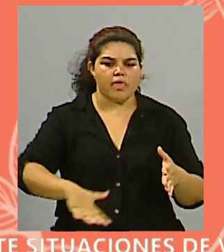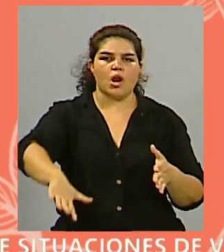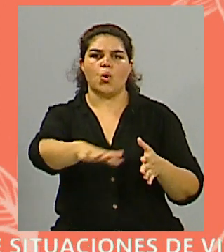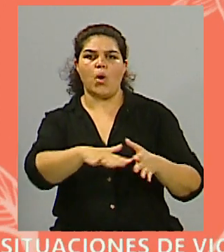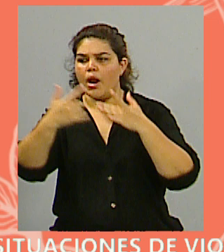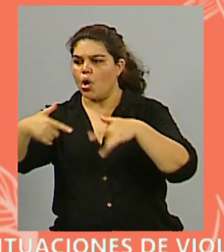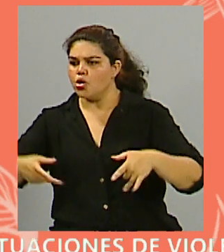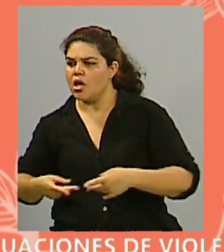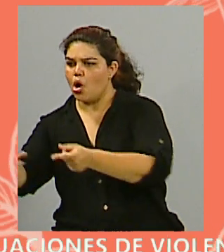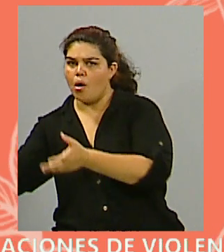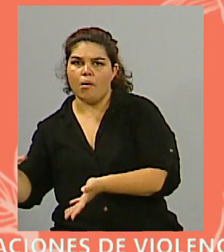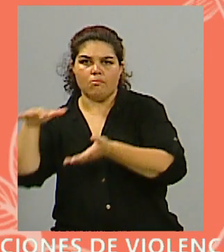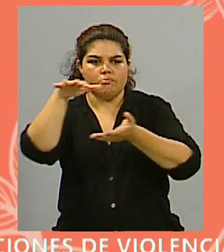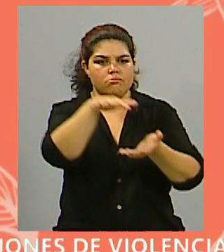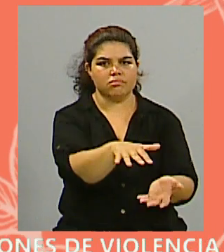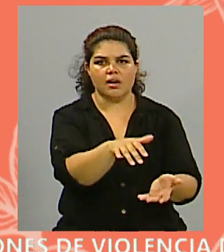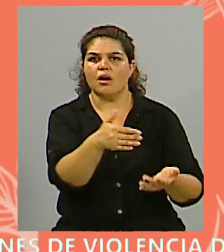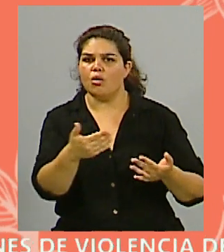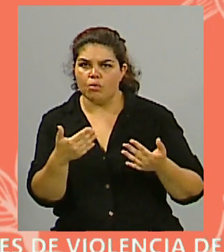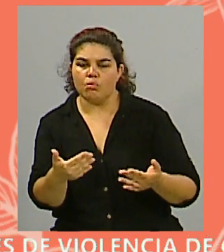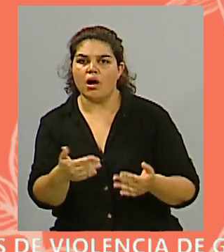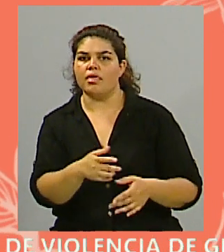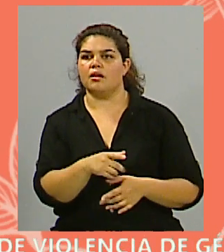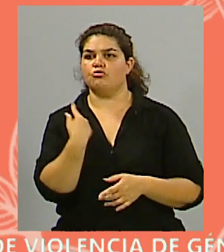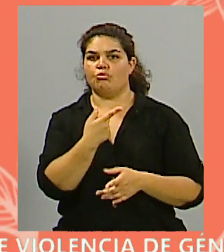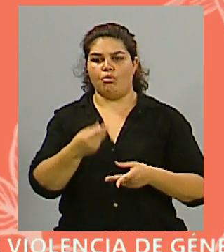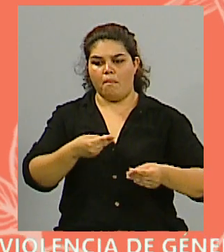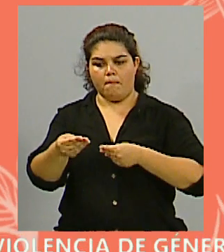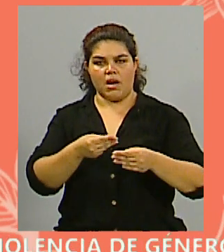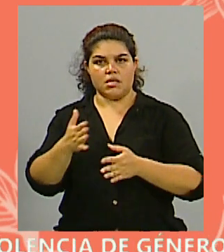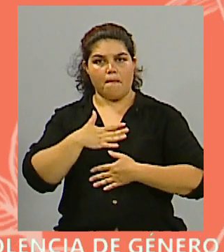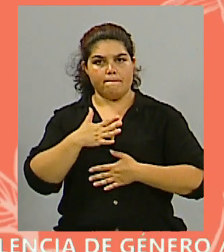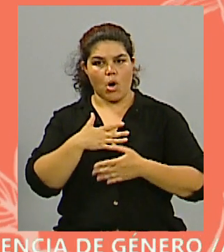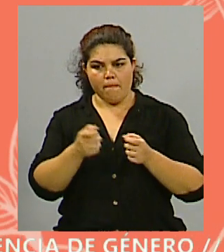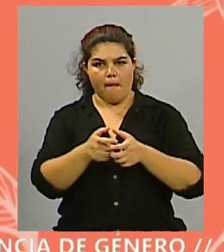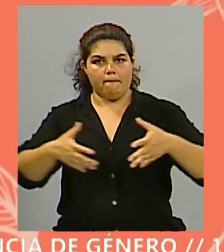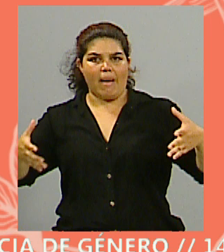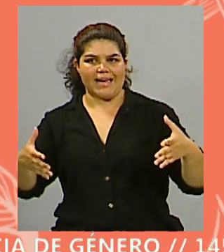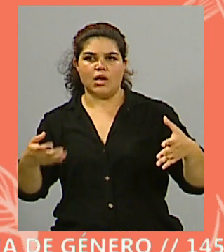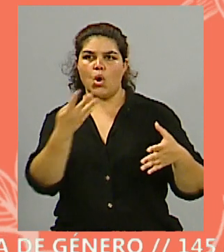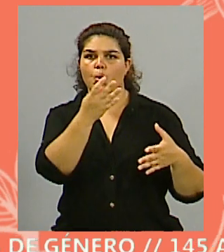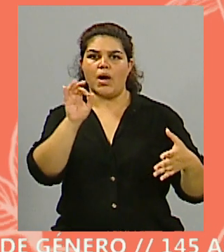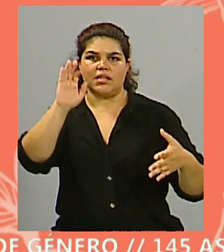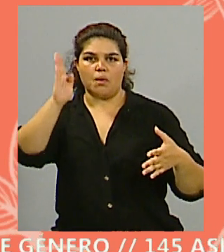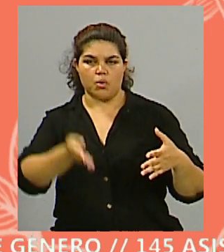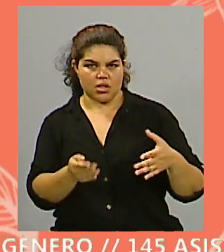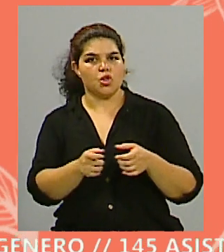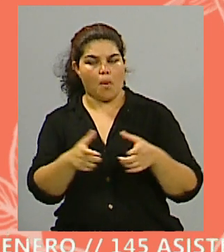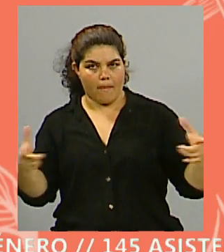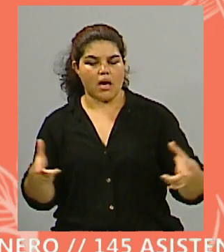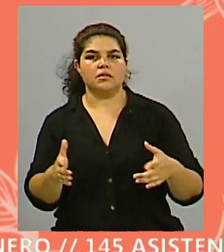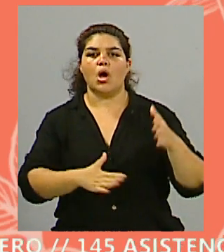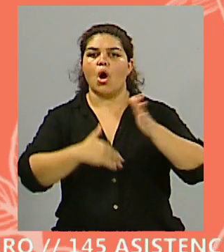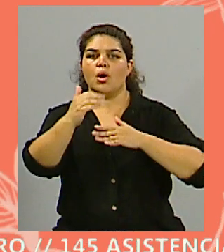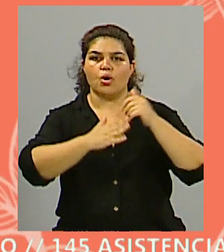pudimos construir, no nos faltó nada, la empresa creció en su staff en un 40%, duplicamos la cantidad de obras,